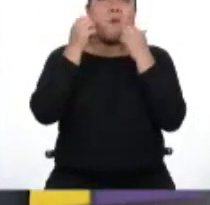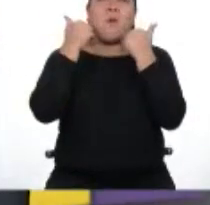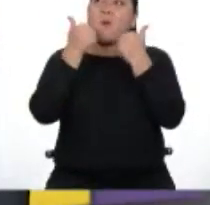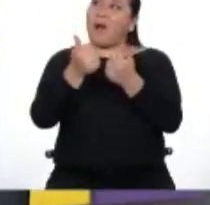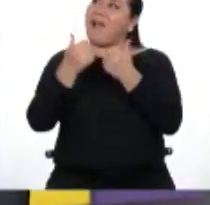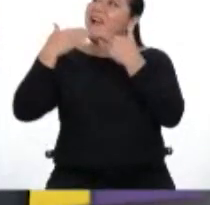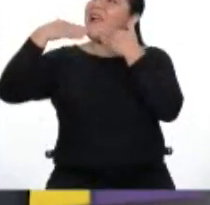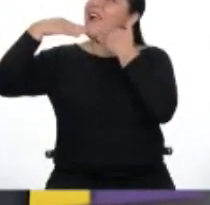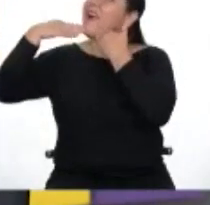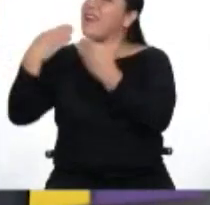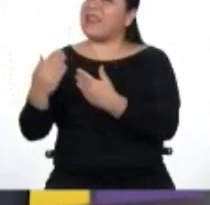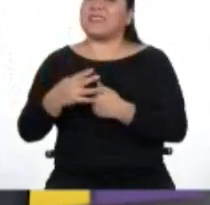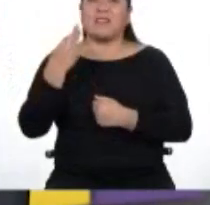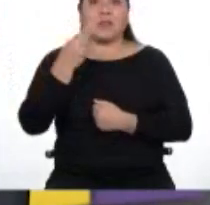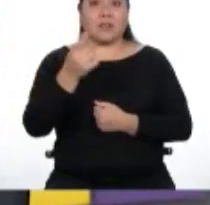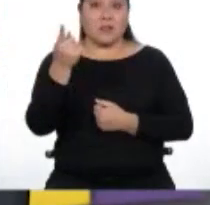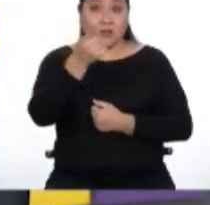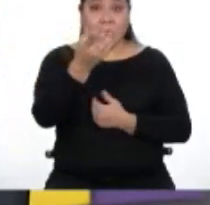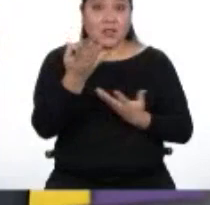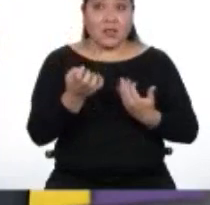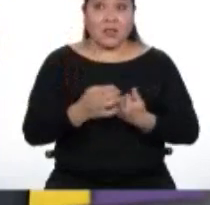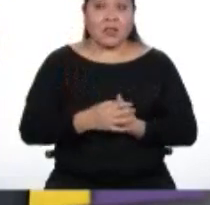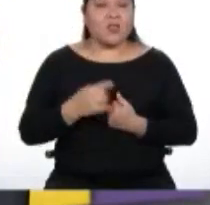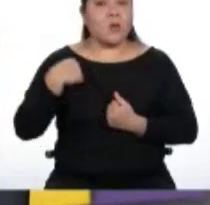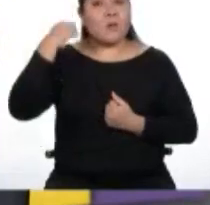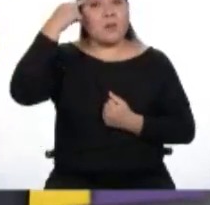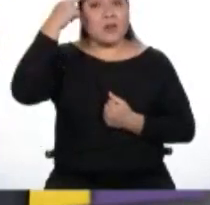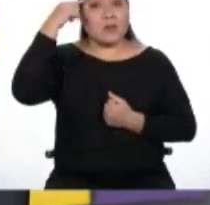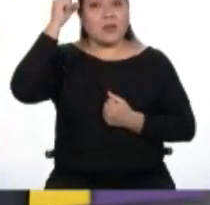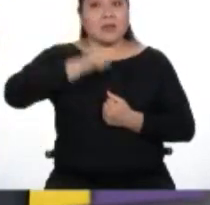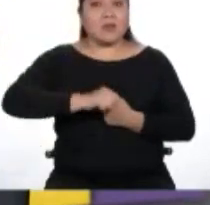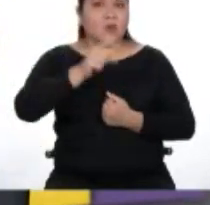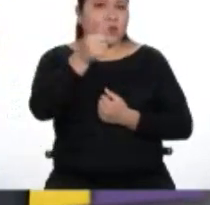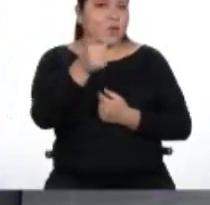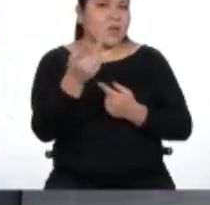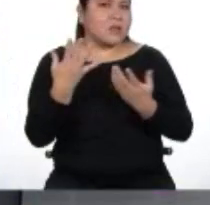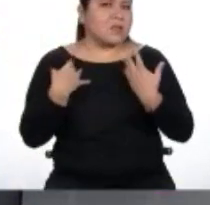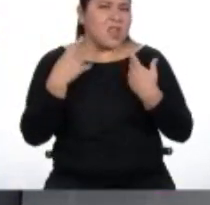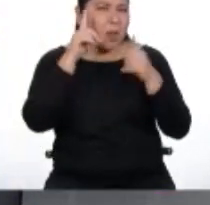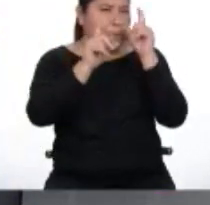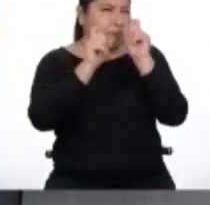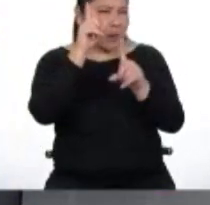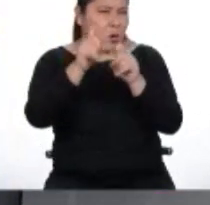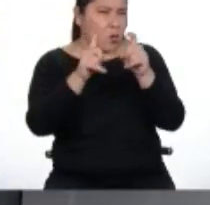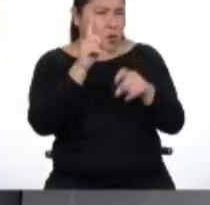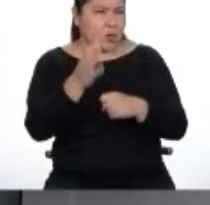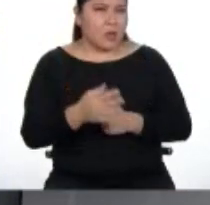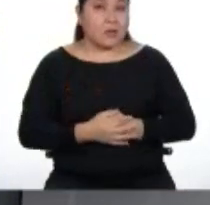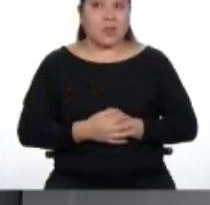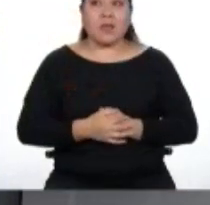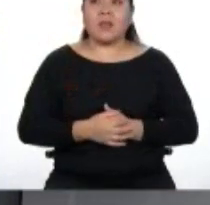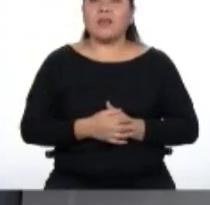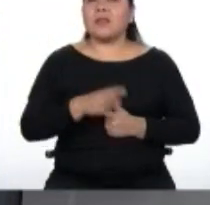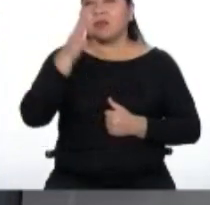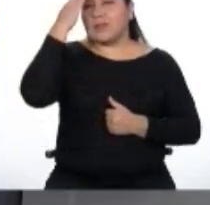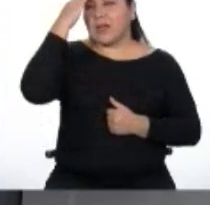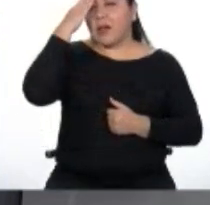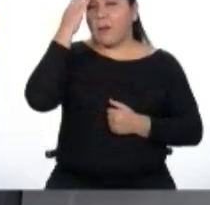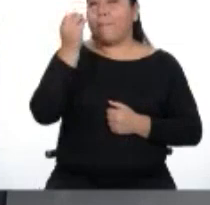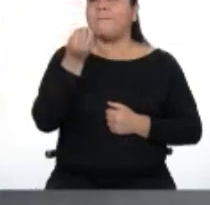¡Gracias! ¡Realmente! ¿Qué le parece esto, sí? Estoy seguro que tienen muchas preguntas en casa. ¿Saben por qué se llaman